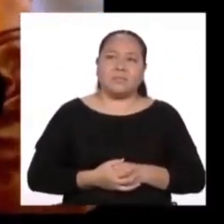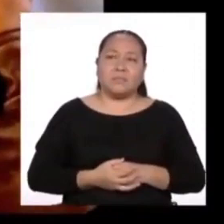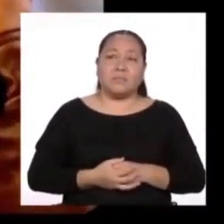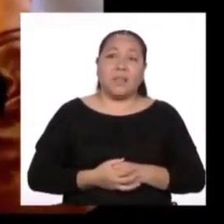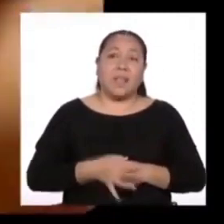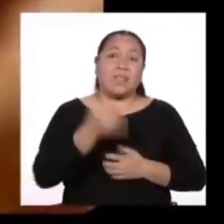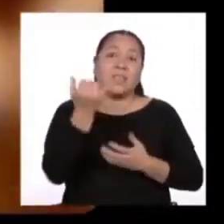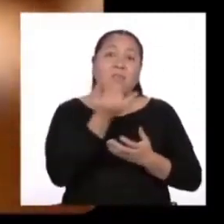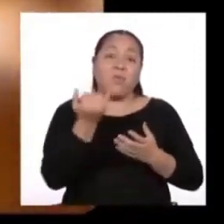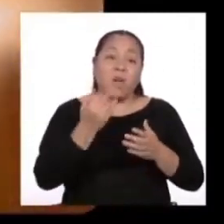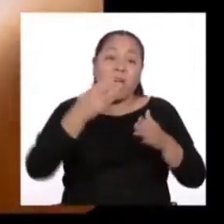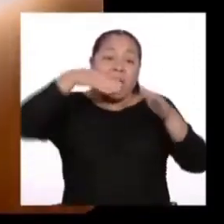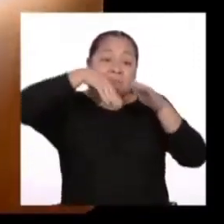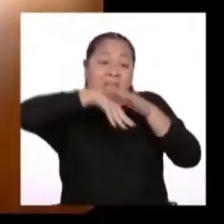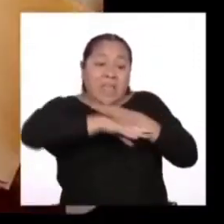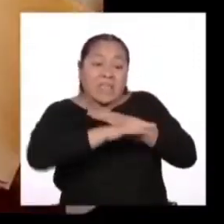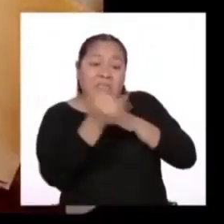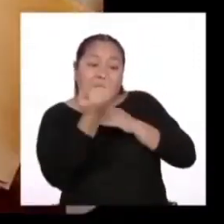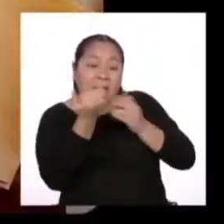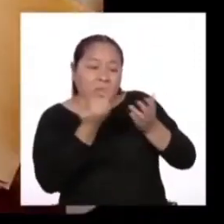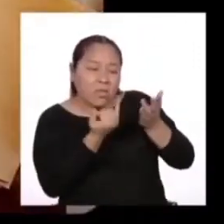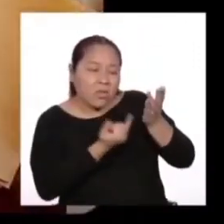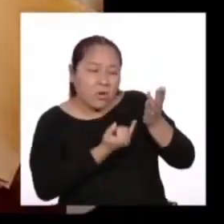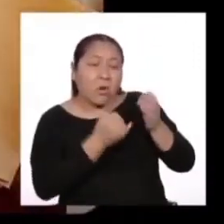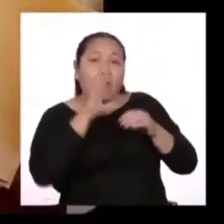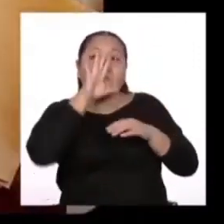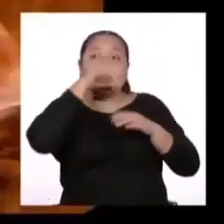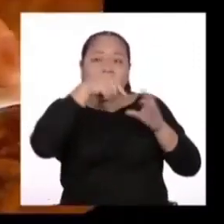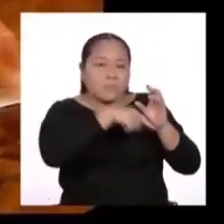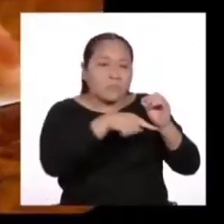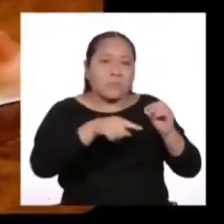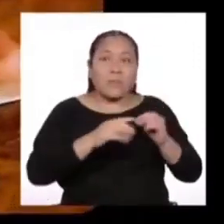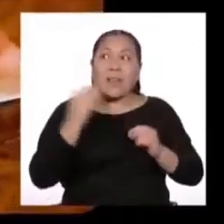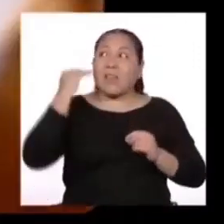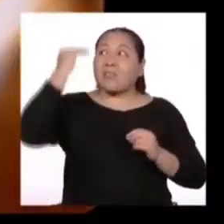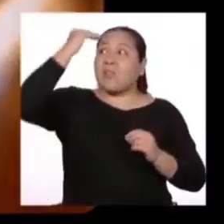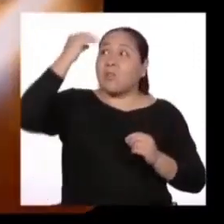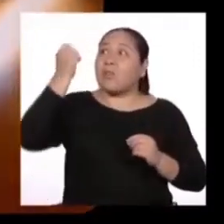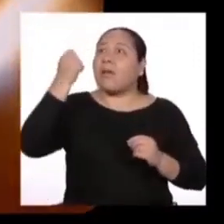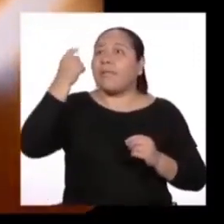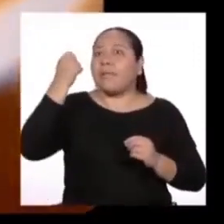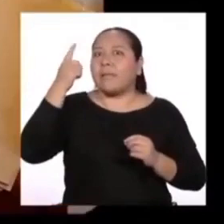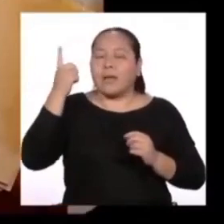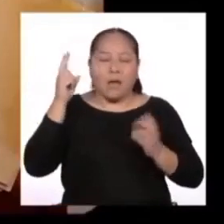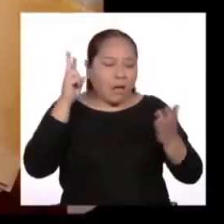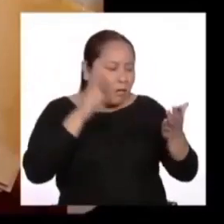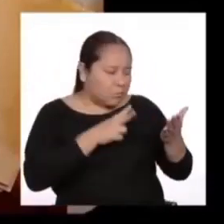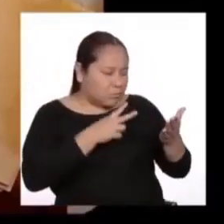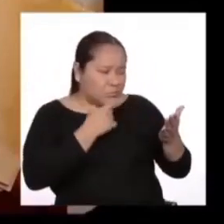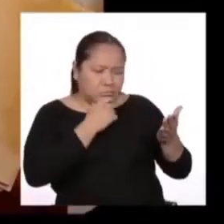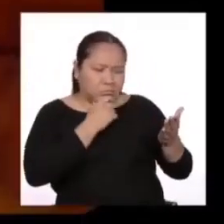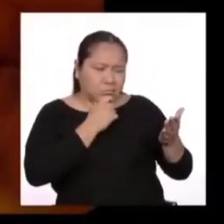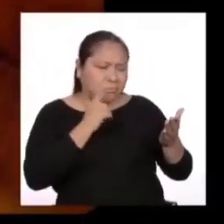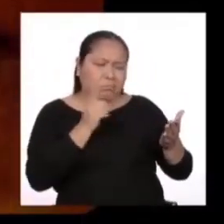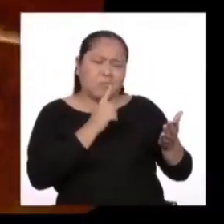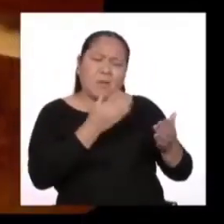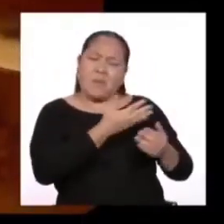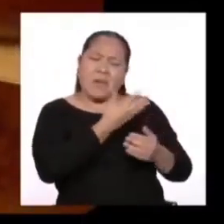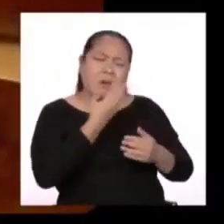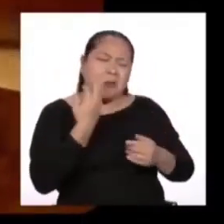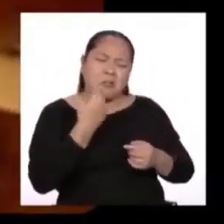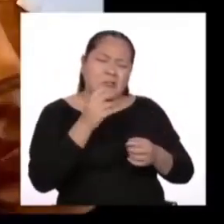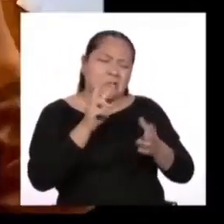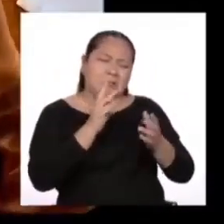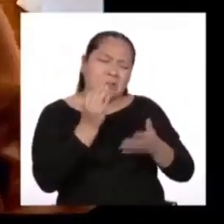Dibujé entonces el interior de la serpiente boa a fin de que las personas mayores pudieran comprender. Ellos me aconsejaron abandonar el dibujo de